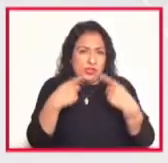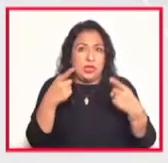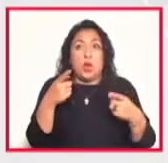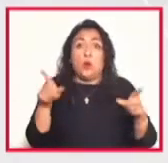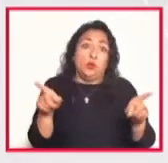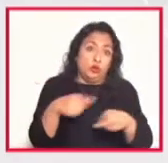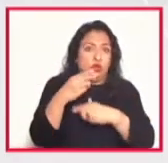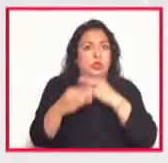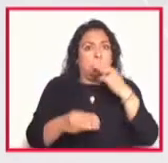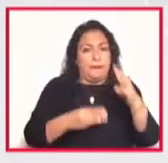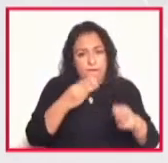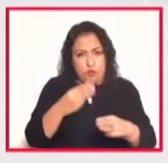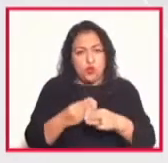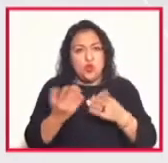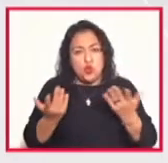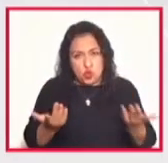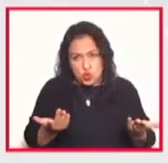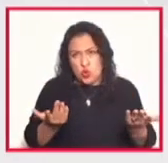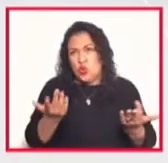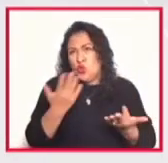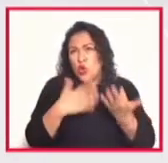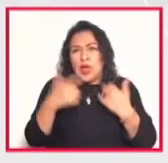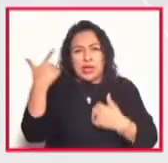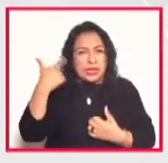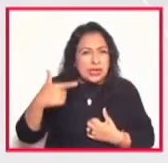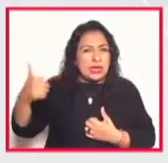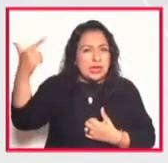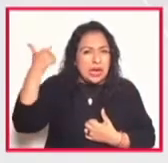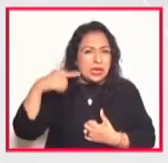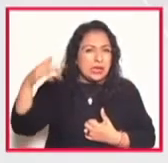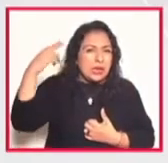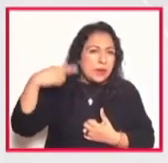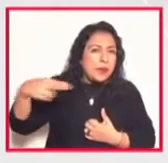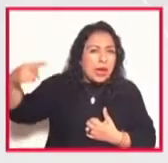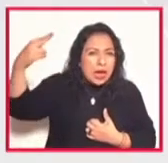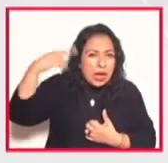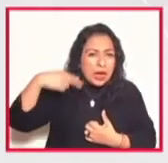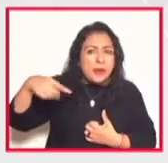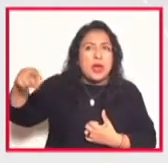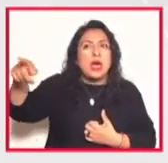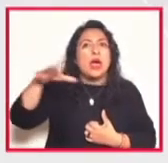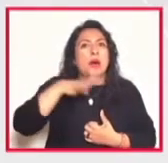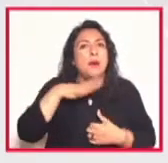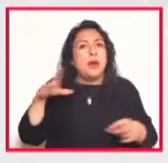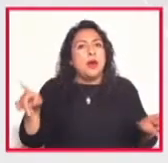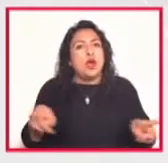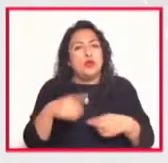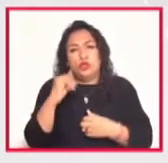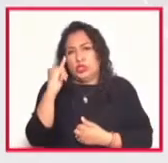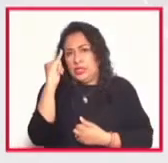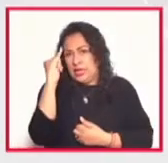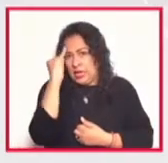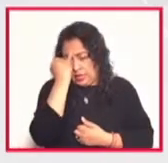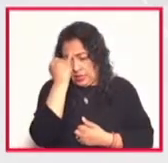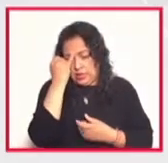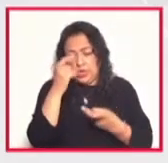porque en todas sus giras en todos sus viajes se permeó de la música de la India de la música de